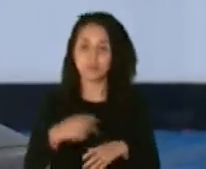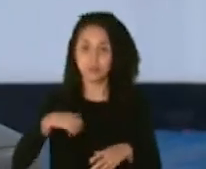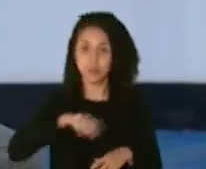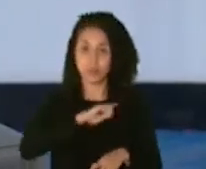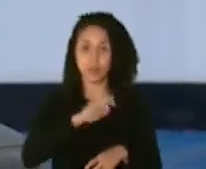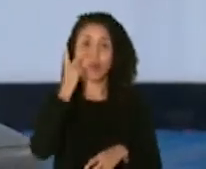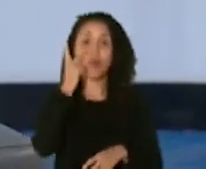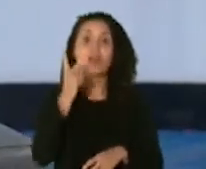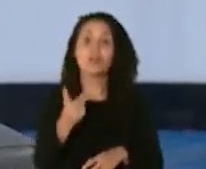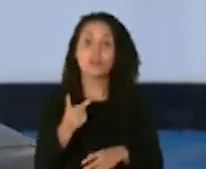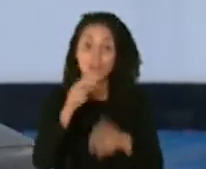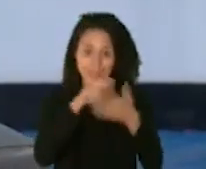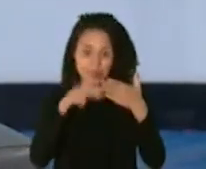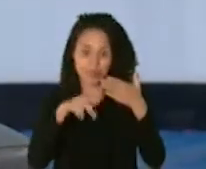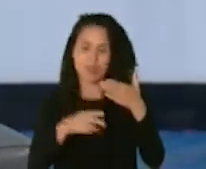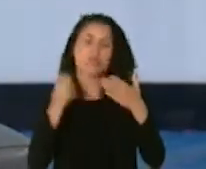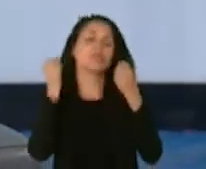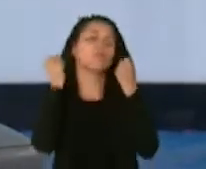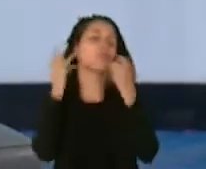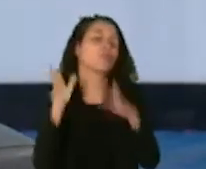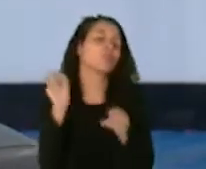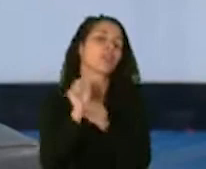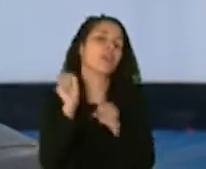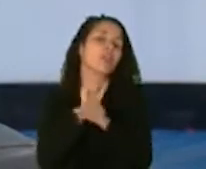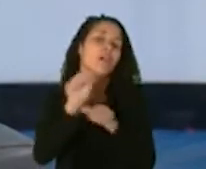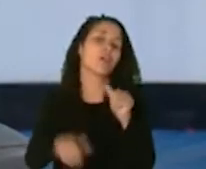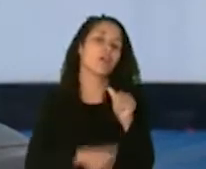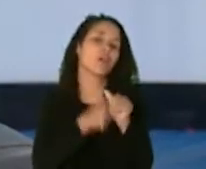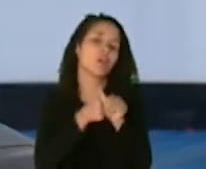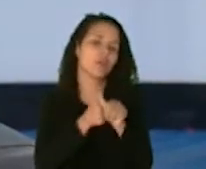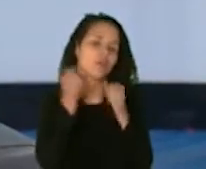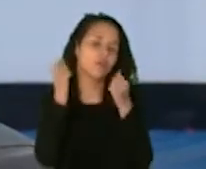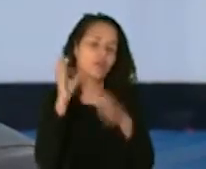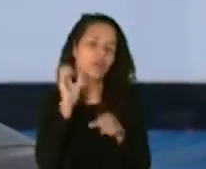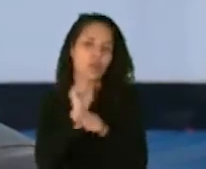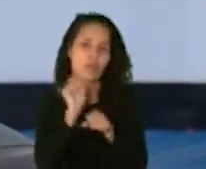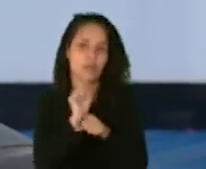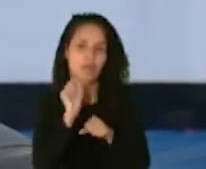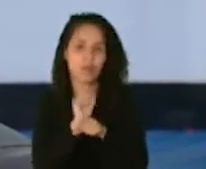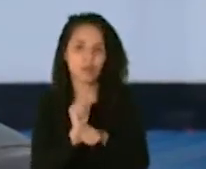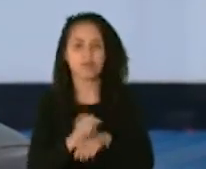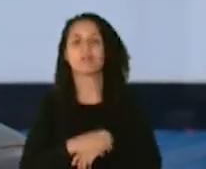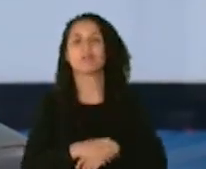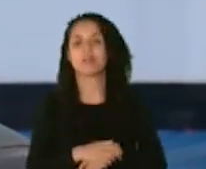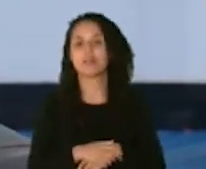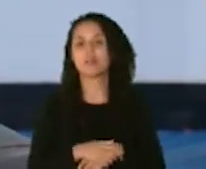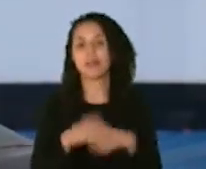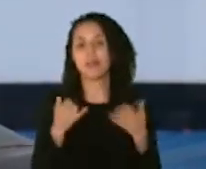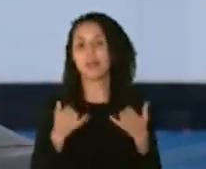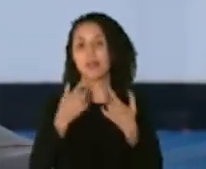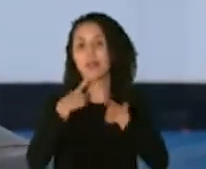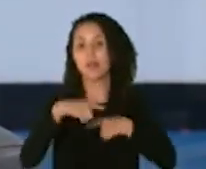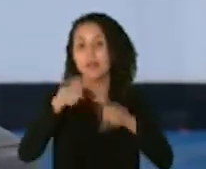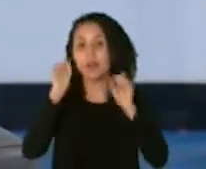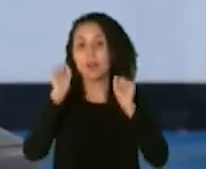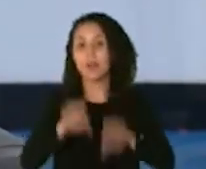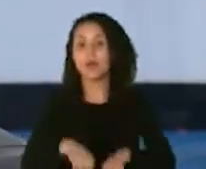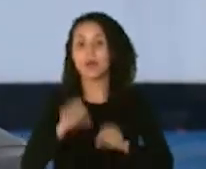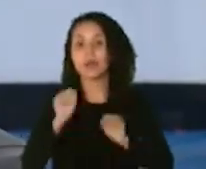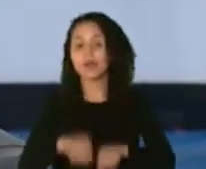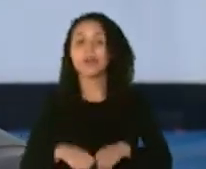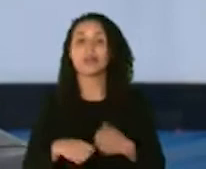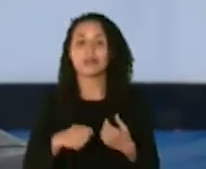resultado de trabajo arduo trabajo fuerte de décadas que al fin nos logra poner en la posición de que cuando ocurre